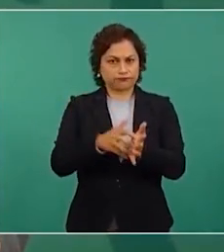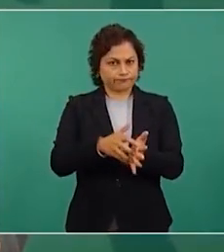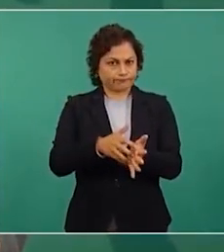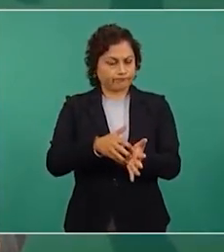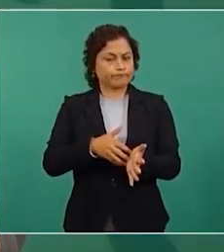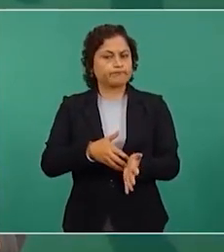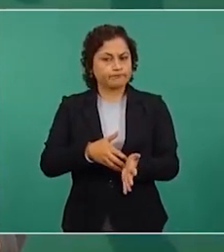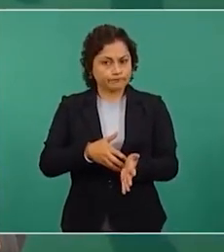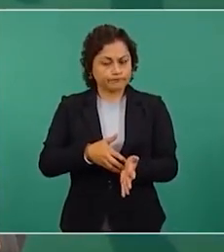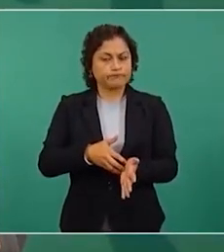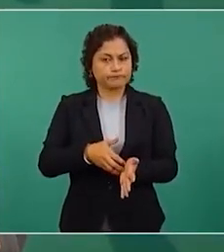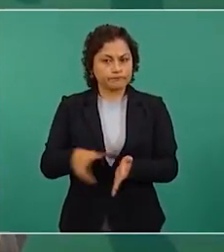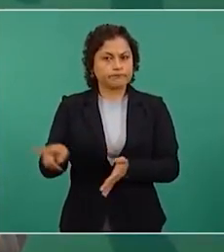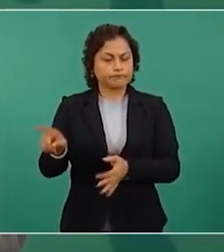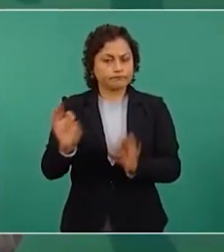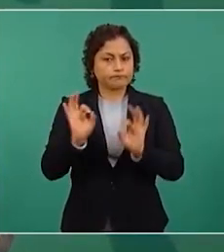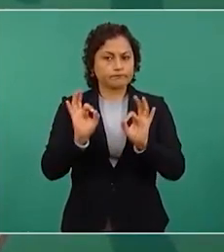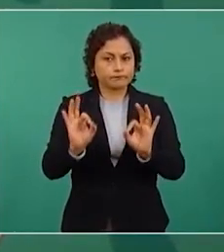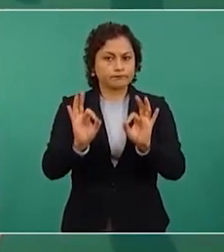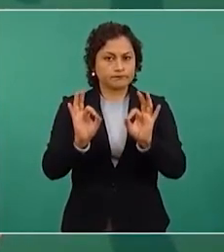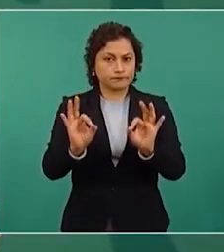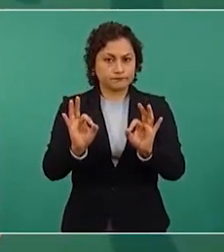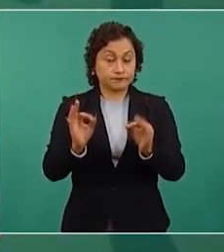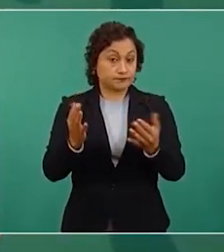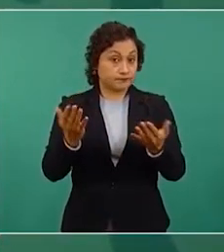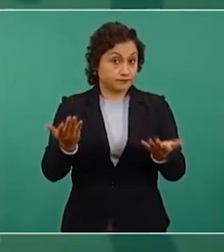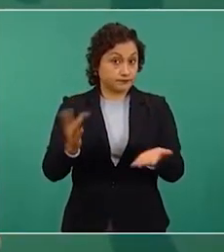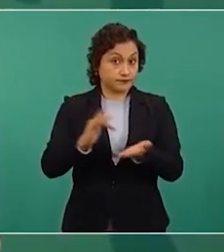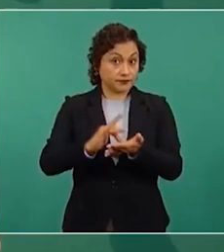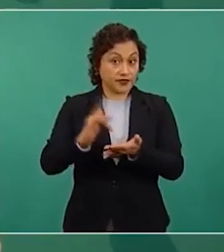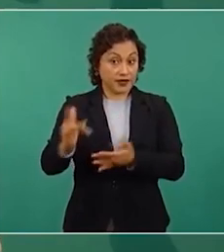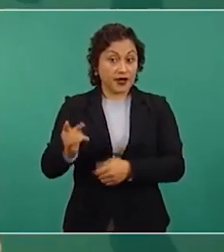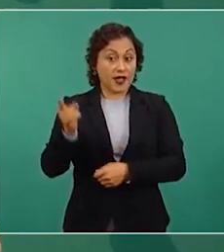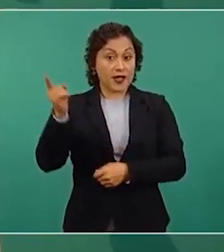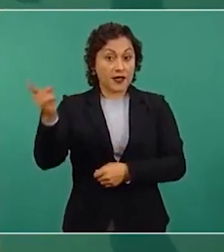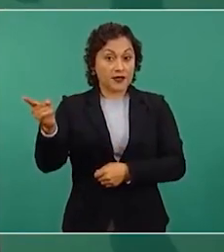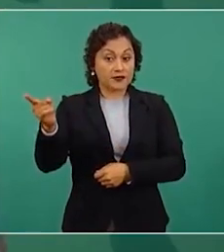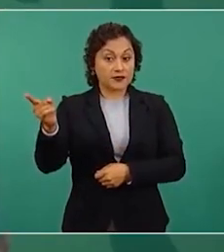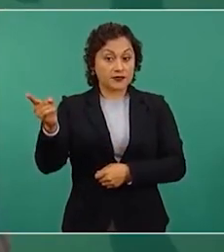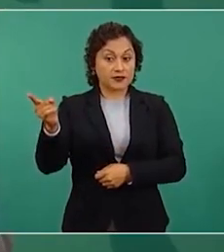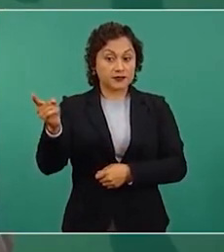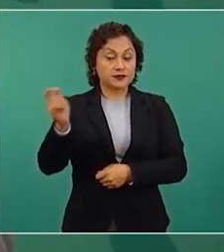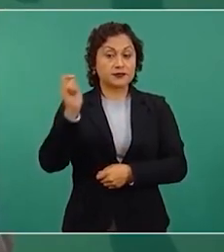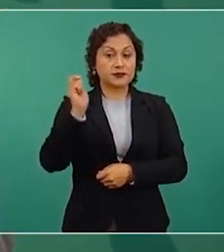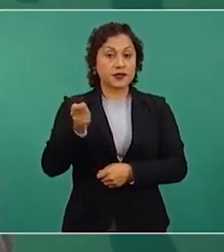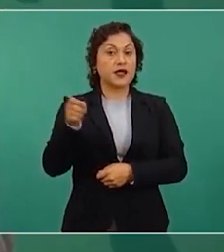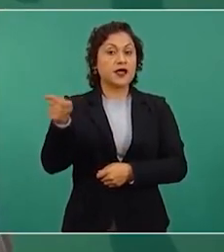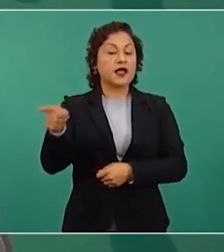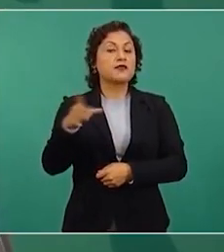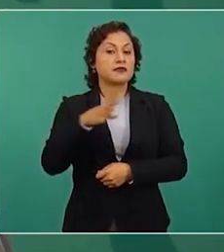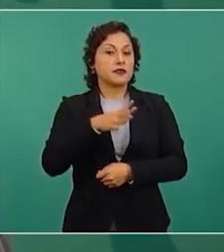a ella se debe el que tengamos estabilidad